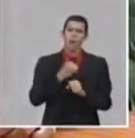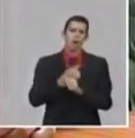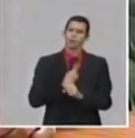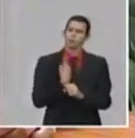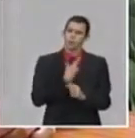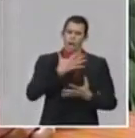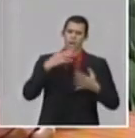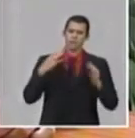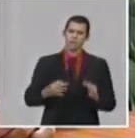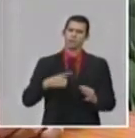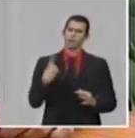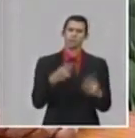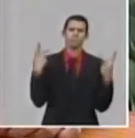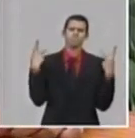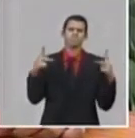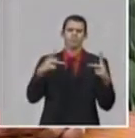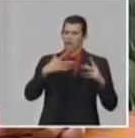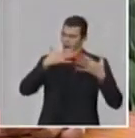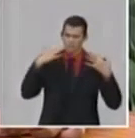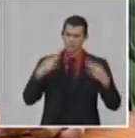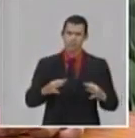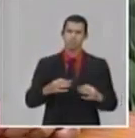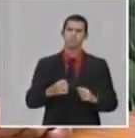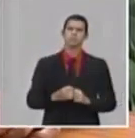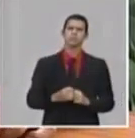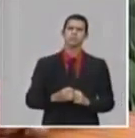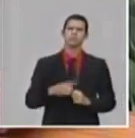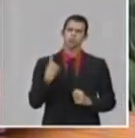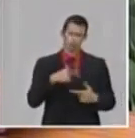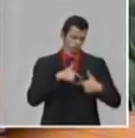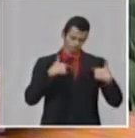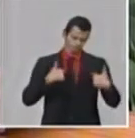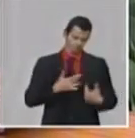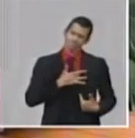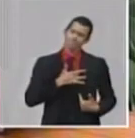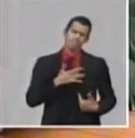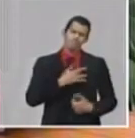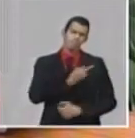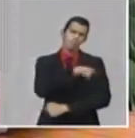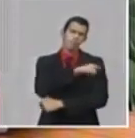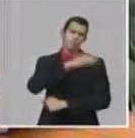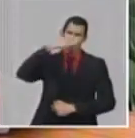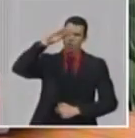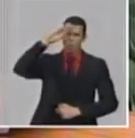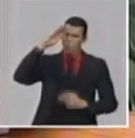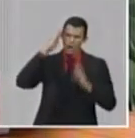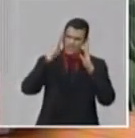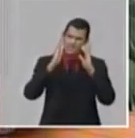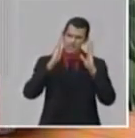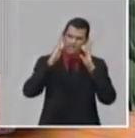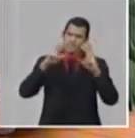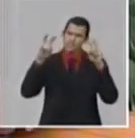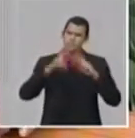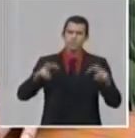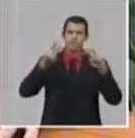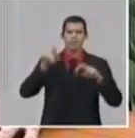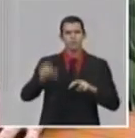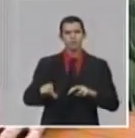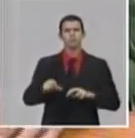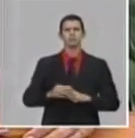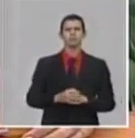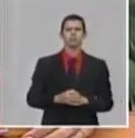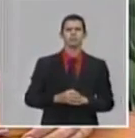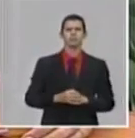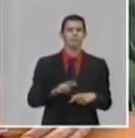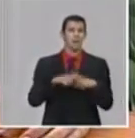formados. Nosotros somos investigadores comprometidos con este pueblo, la mayoría somos hijos de obreros, que si no fuera